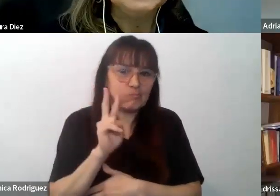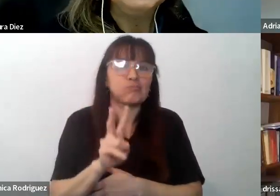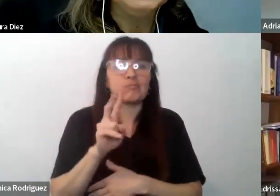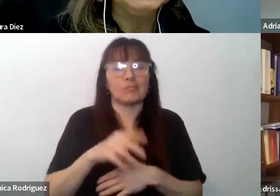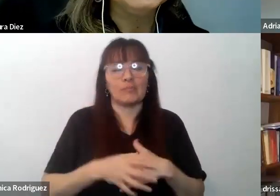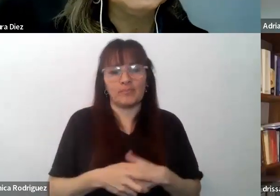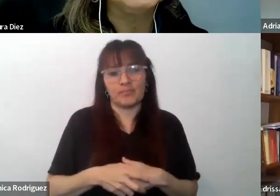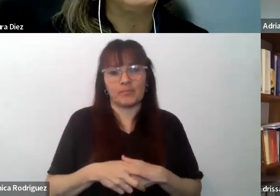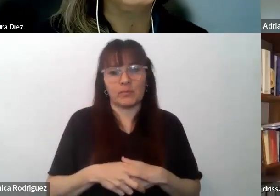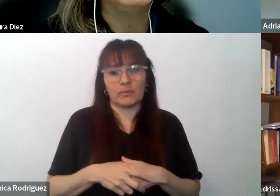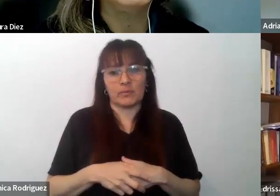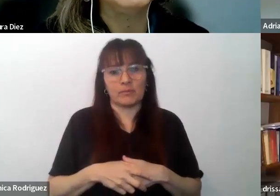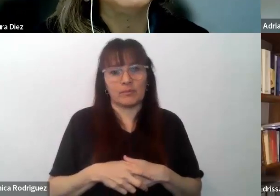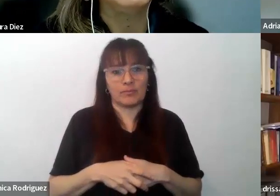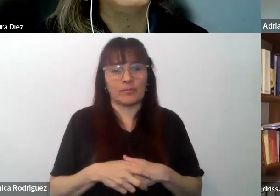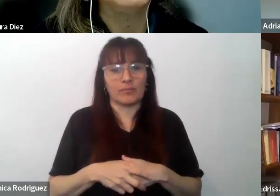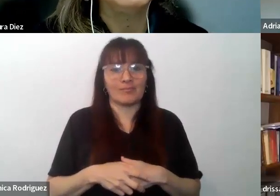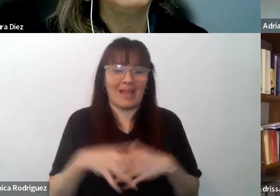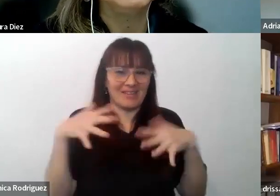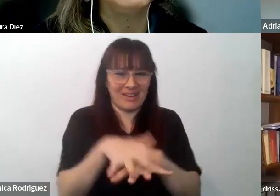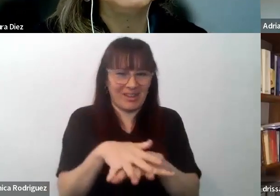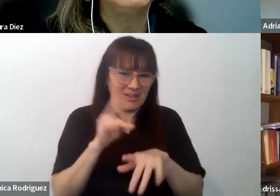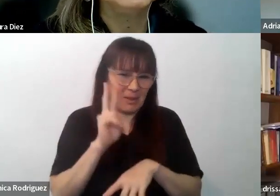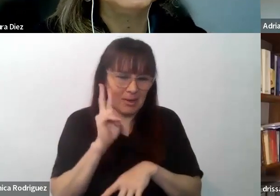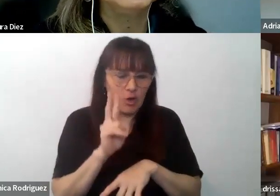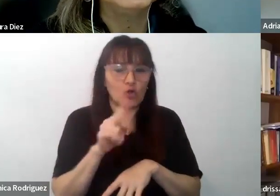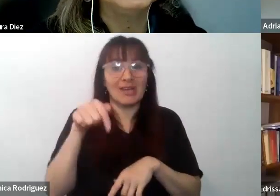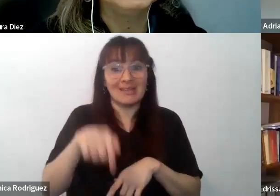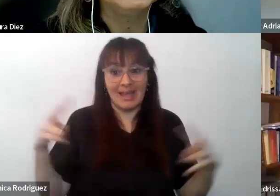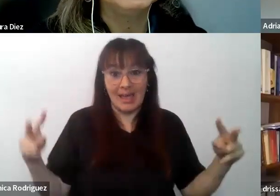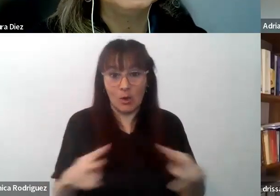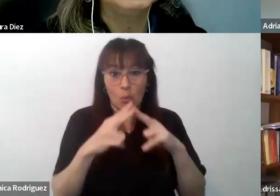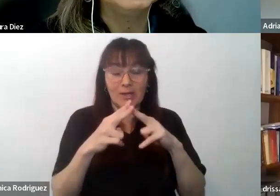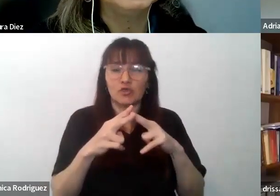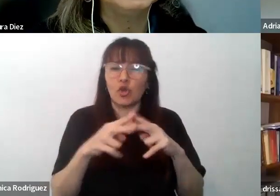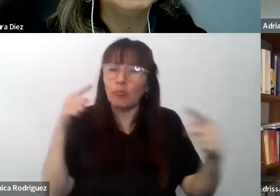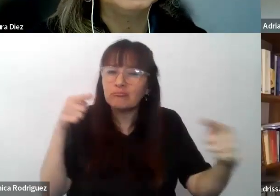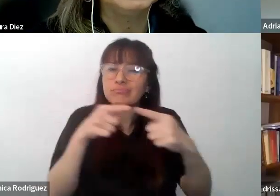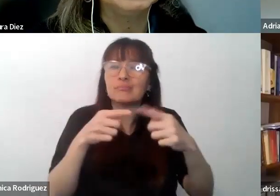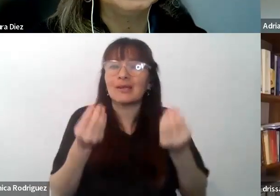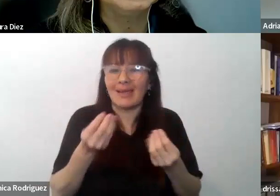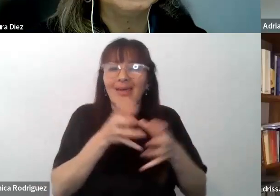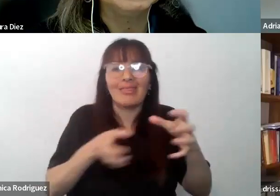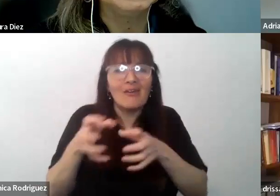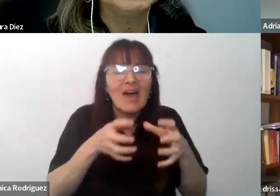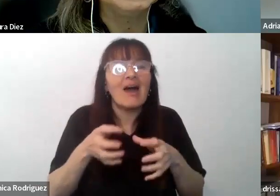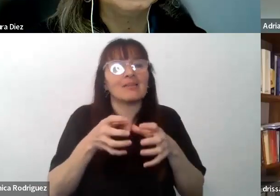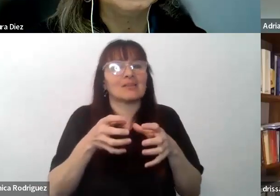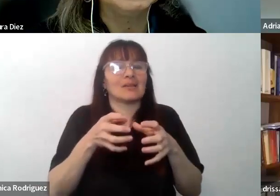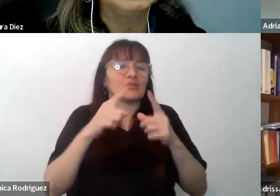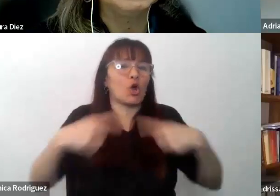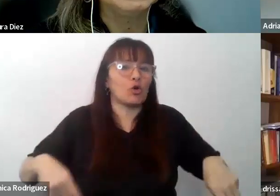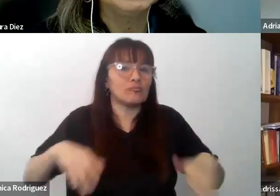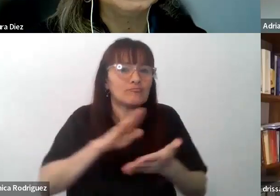seguramente en las redes, pero bueno, este encuentro se propone dar cuenta de los debates e iniciativas surgidas